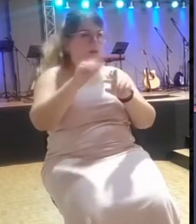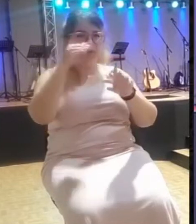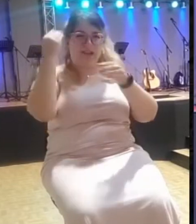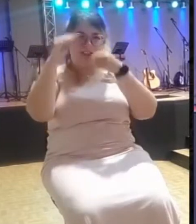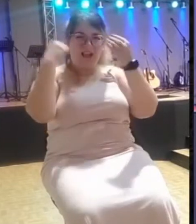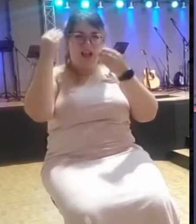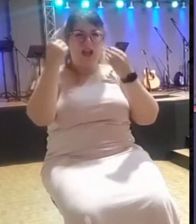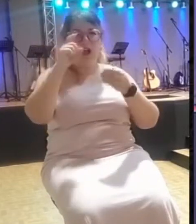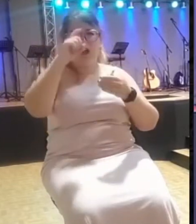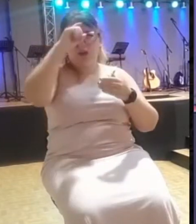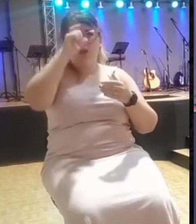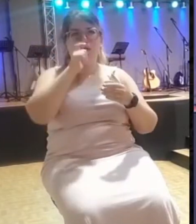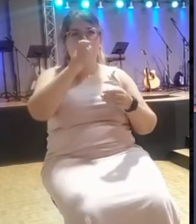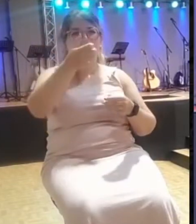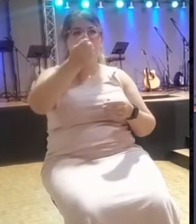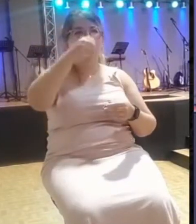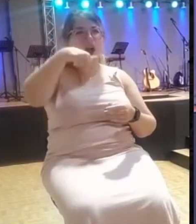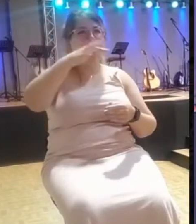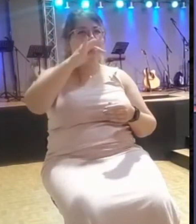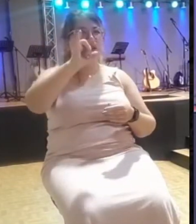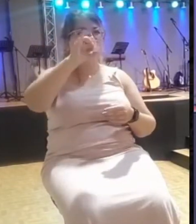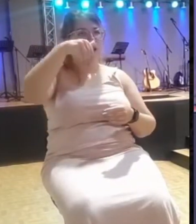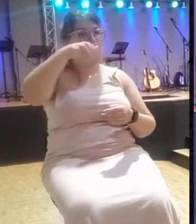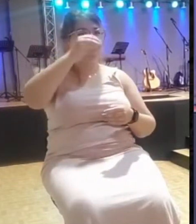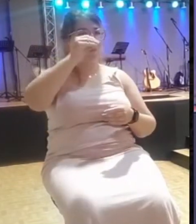en el hebreo significa como ramera.